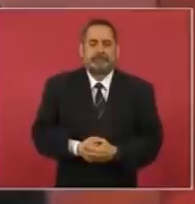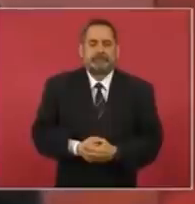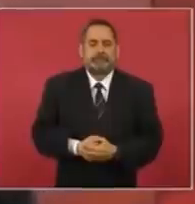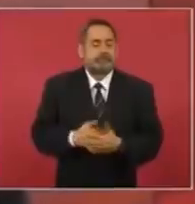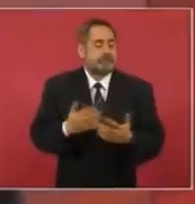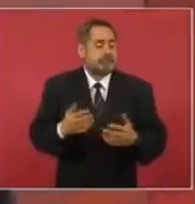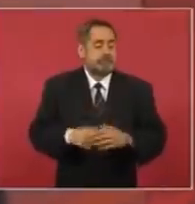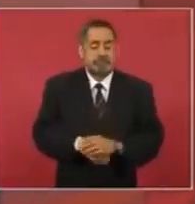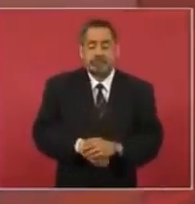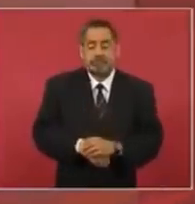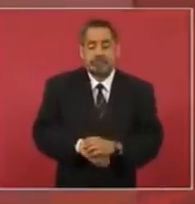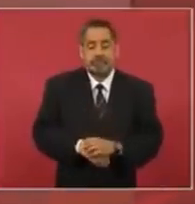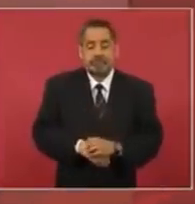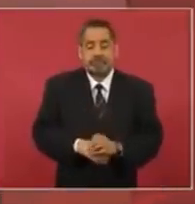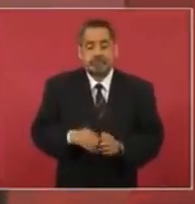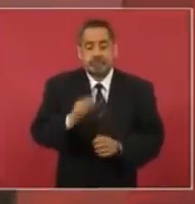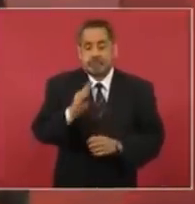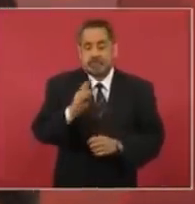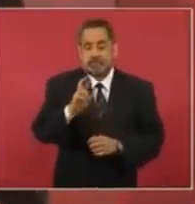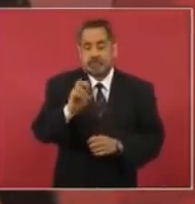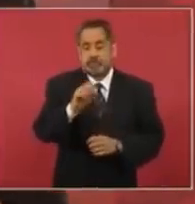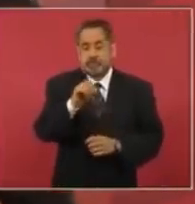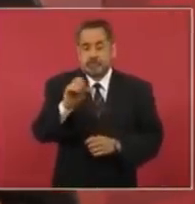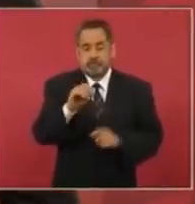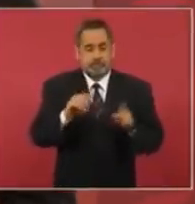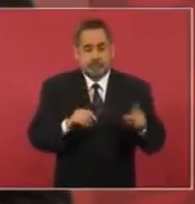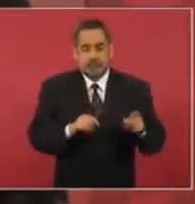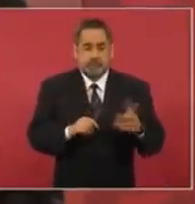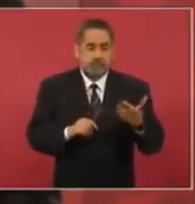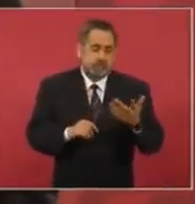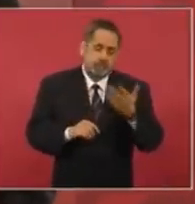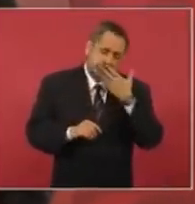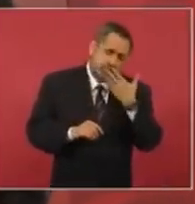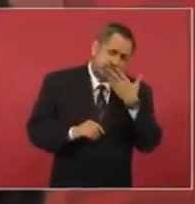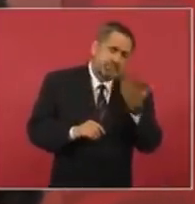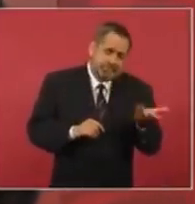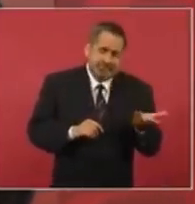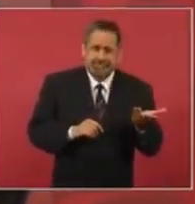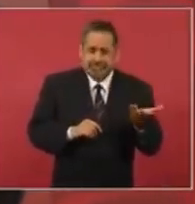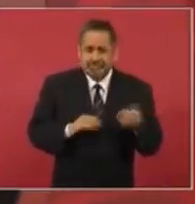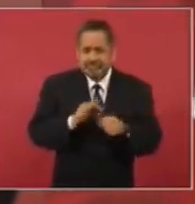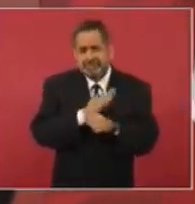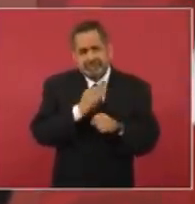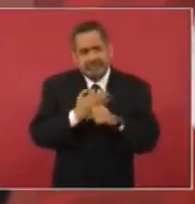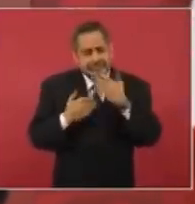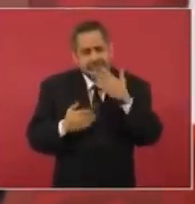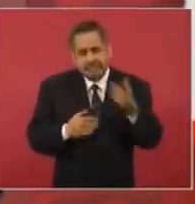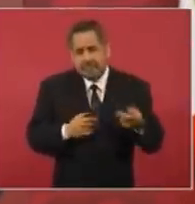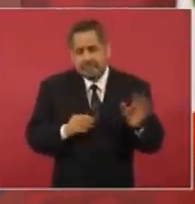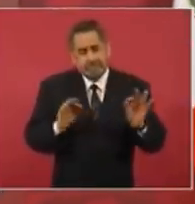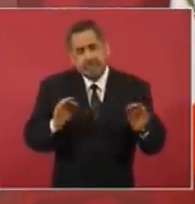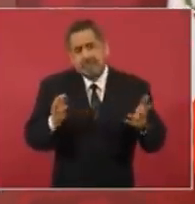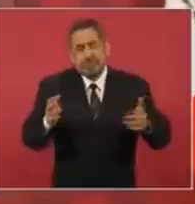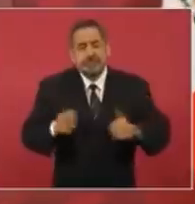Entonces, broso, pues bien, hasta hacía,